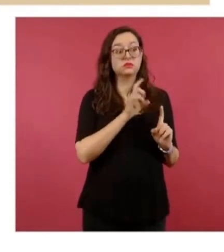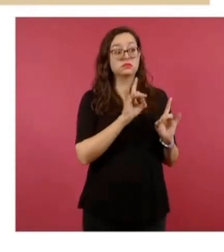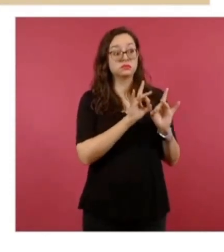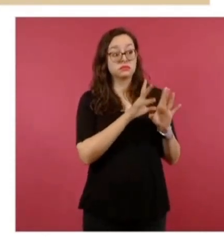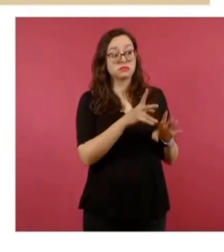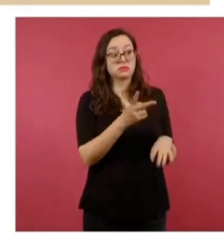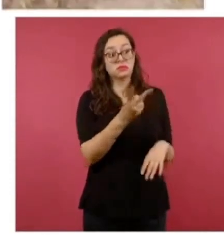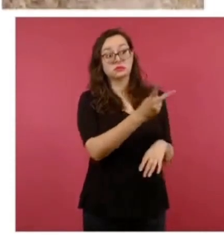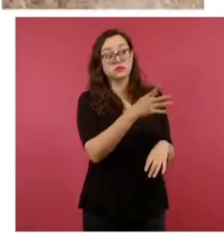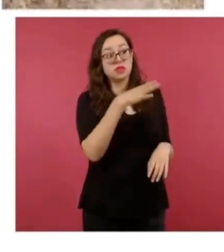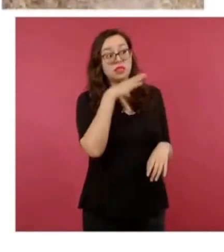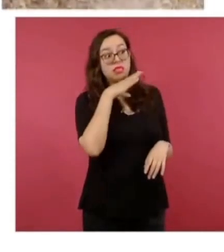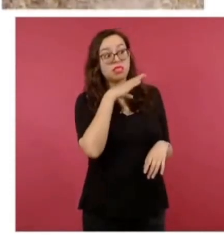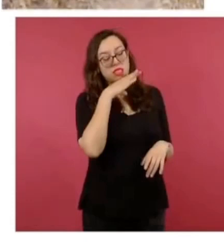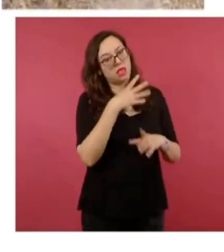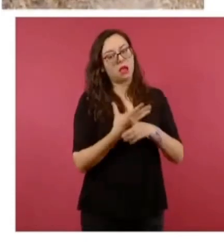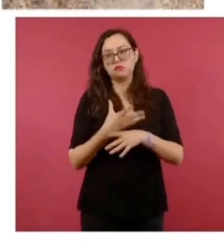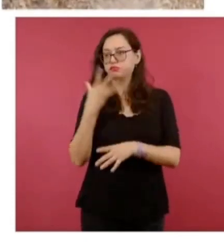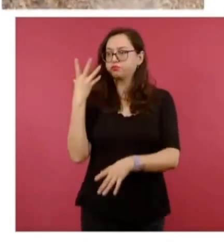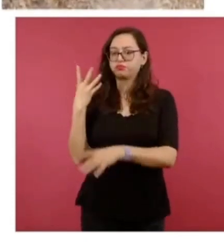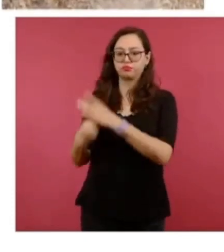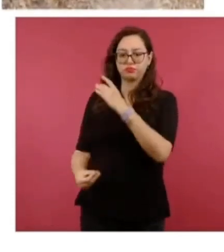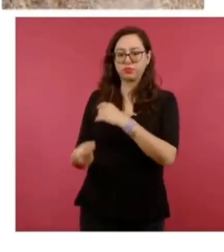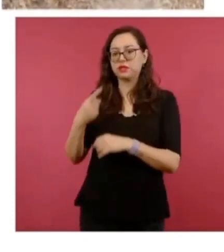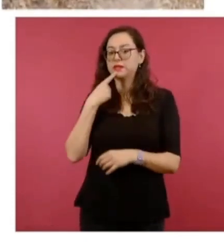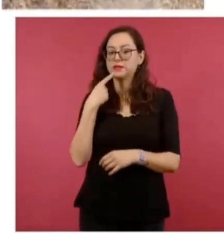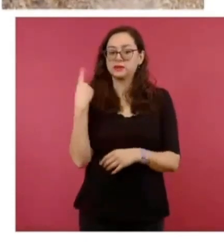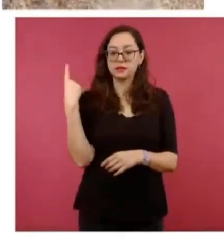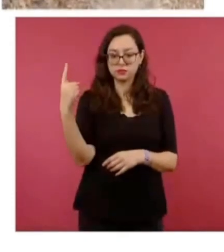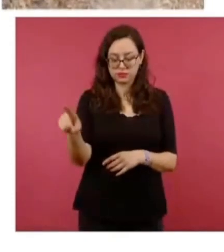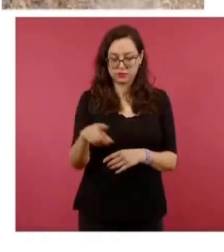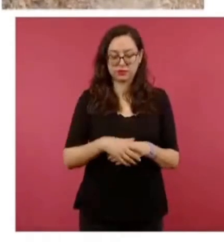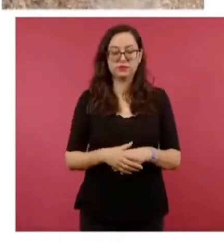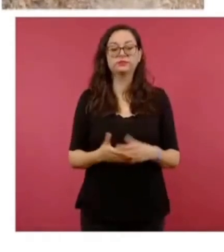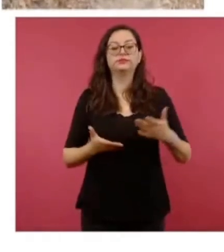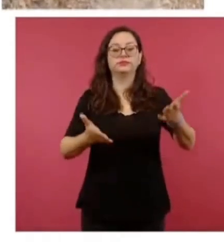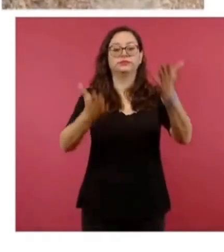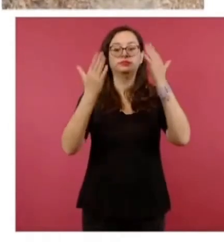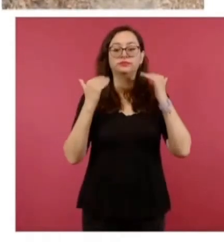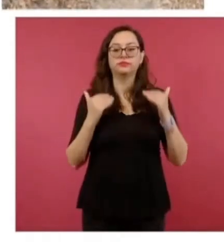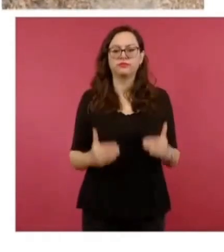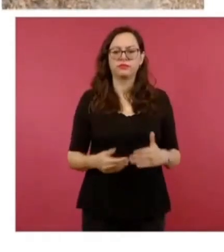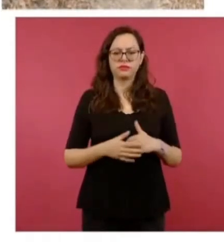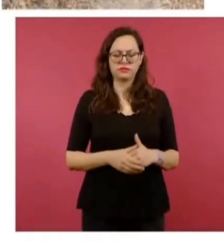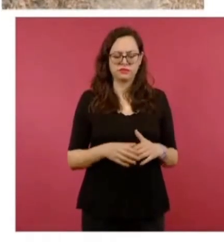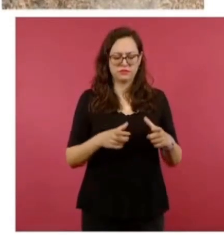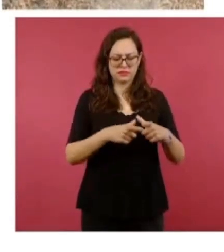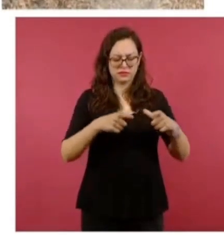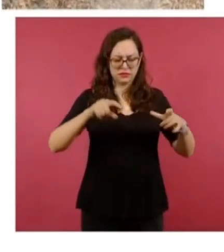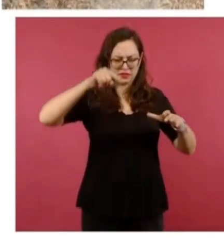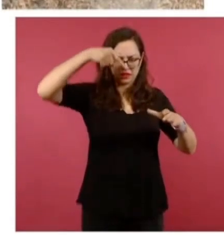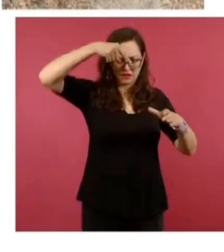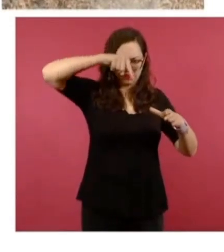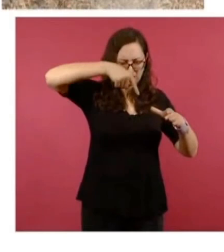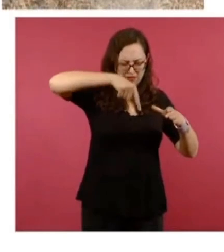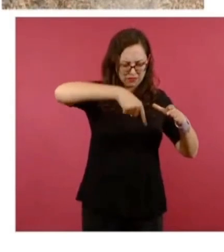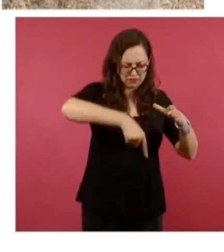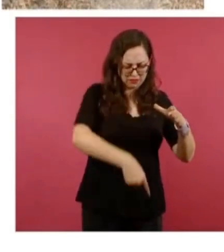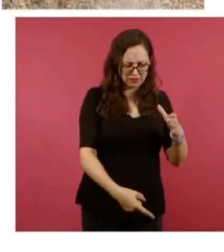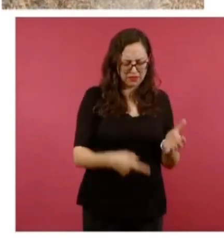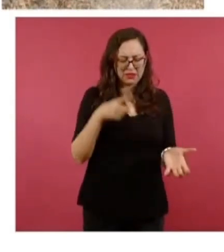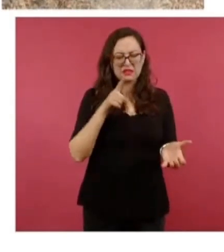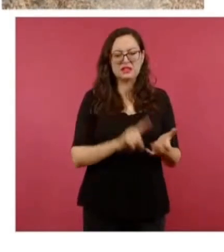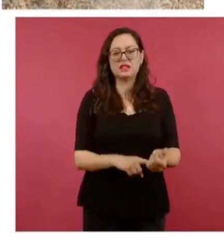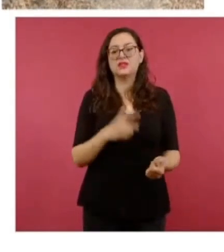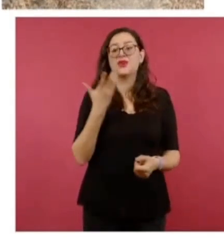Y tenemos este caso, son varias detenciones tras el hallazgo de un pozo clandestino con 10 cuerpos